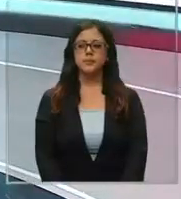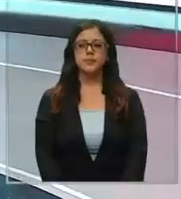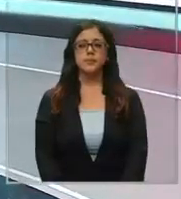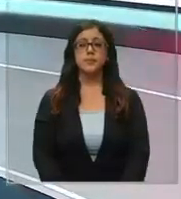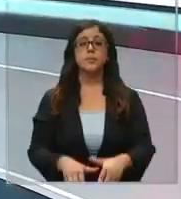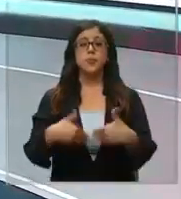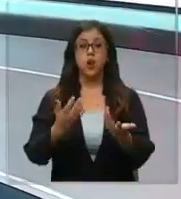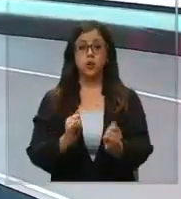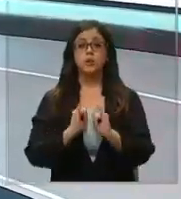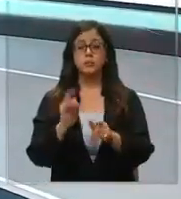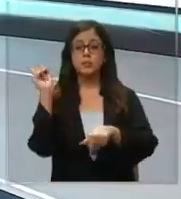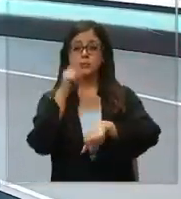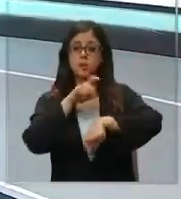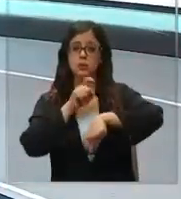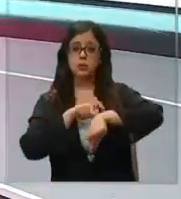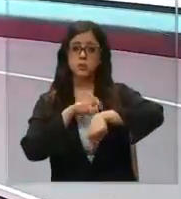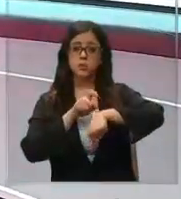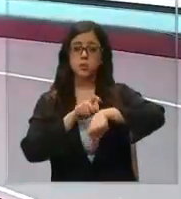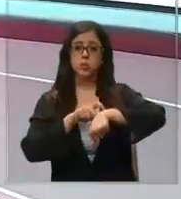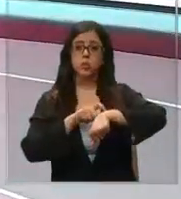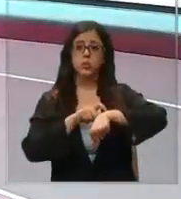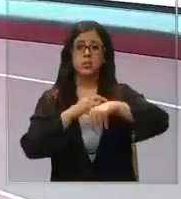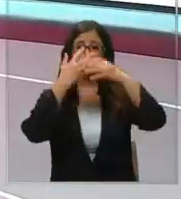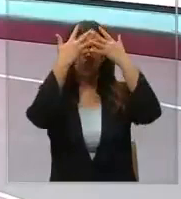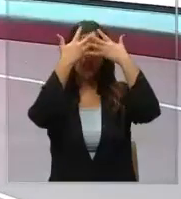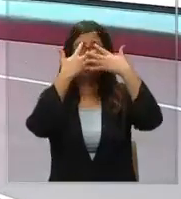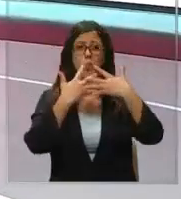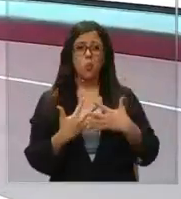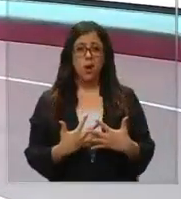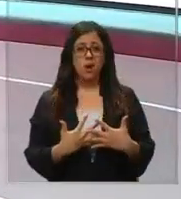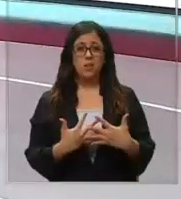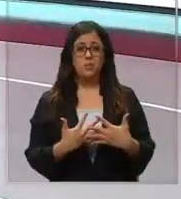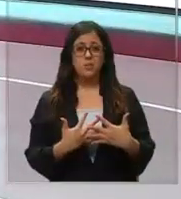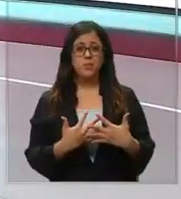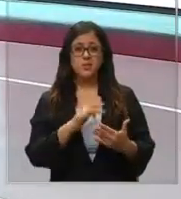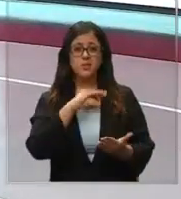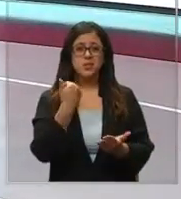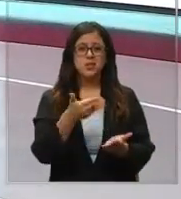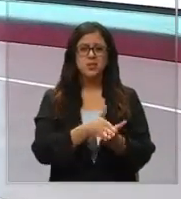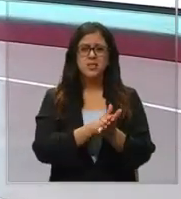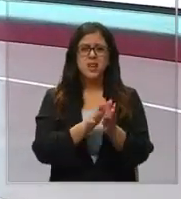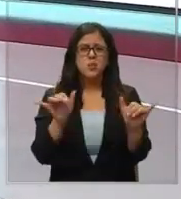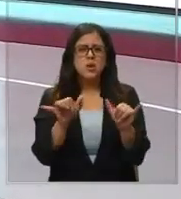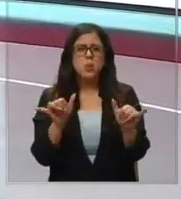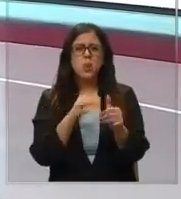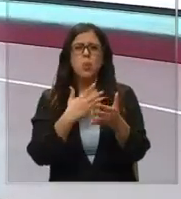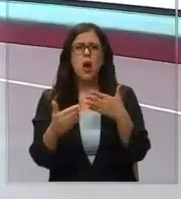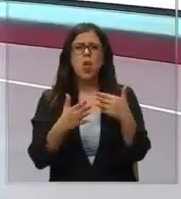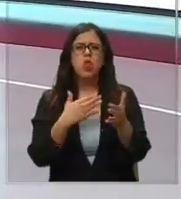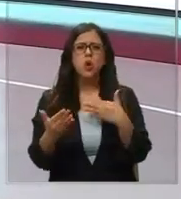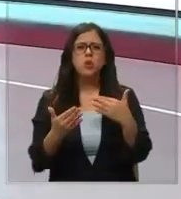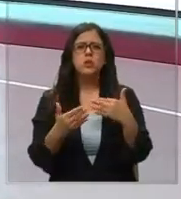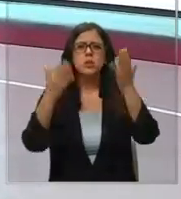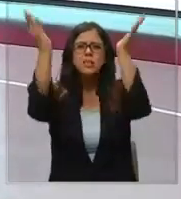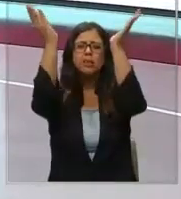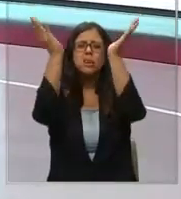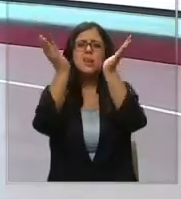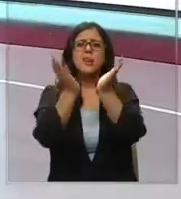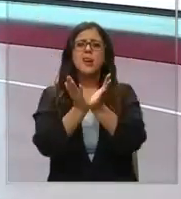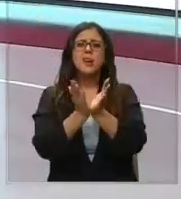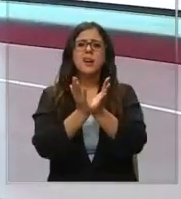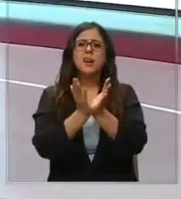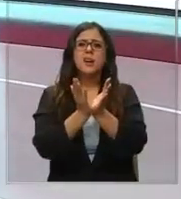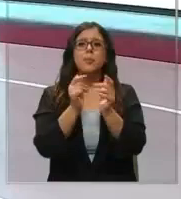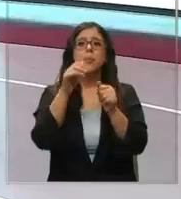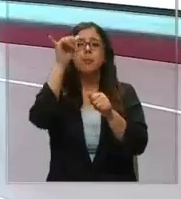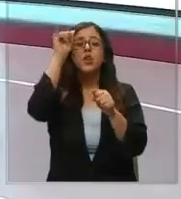Vamos con información de último minuto, el cuerpo sin vida de una guagua fue encontrado en una comunidad en el cajón del Maipo y Samuel Rojas nos va a entregar ahora